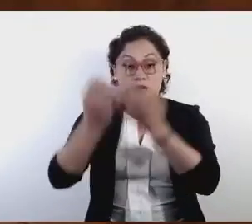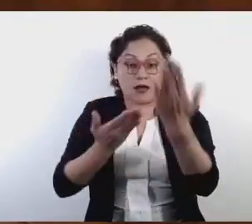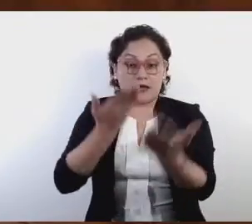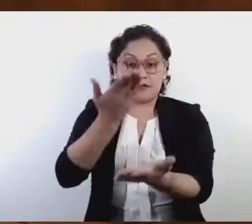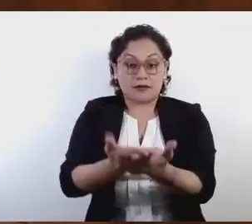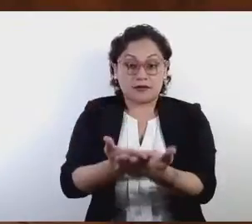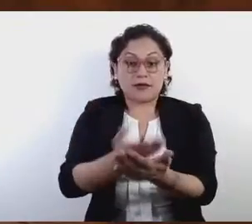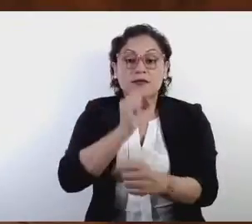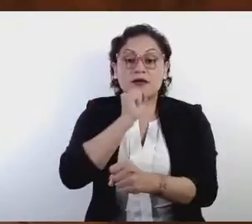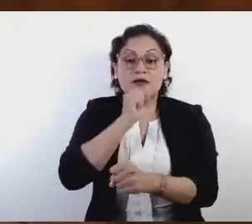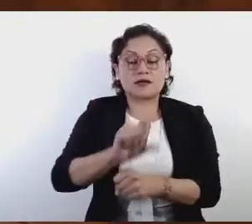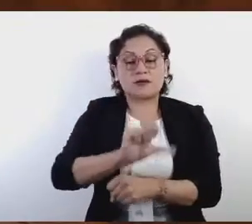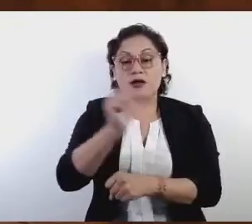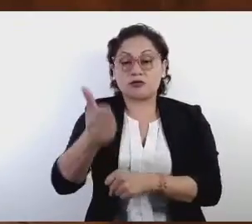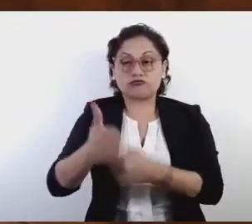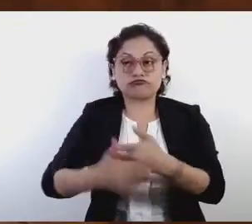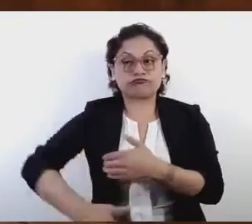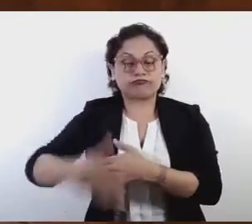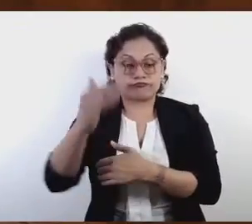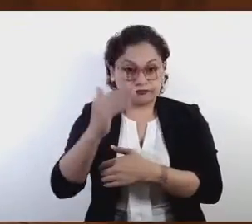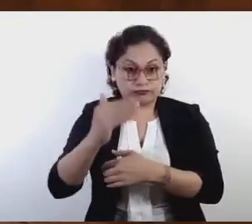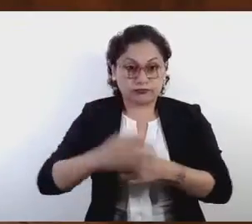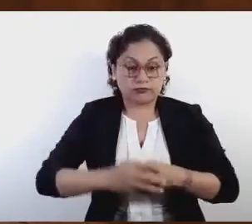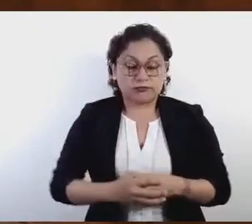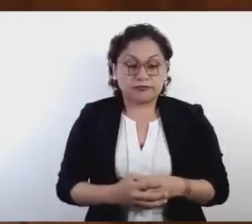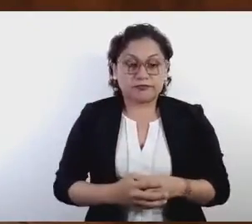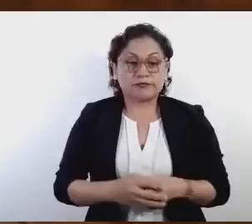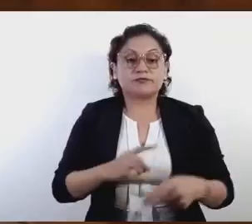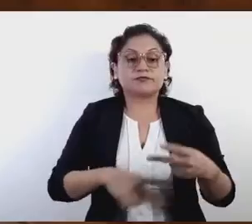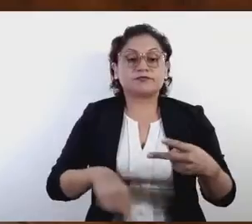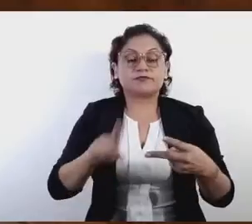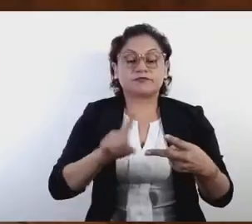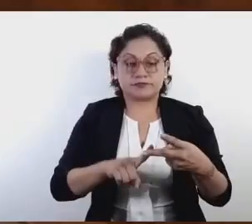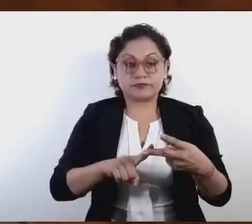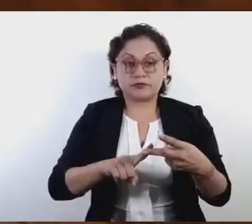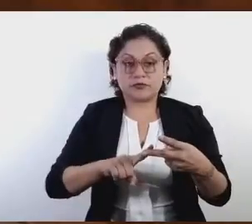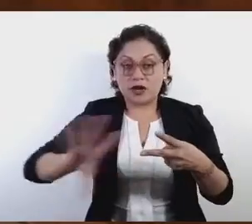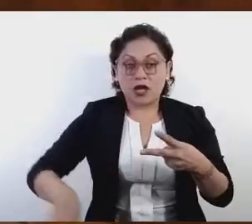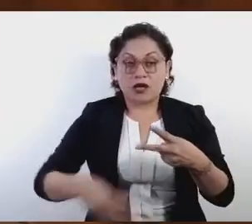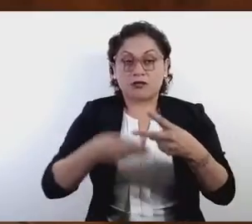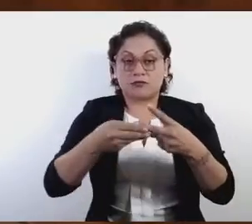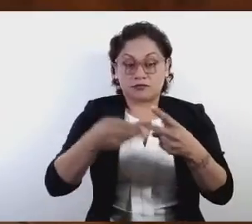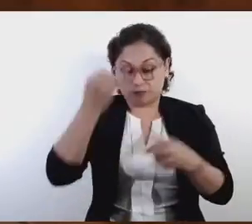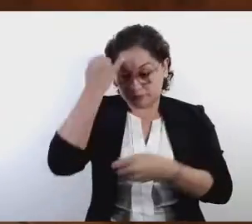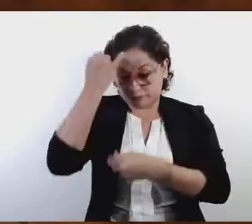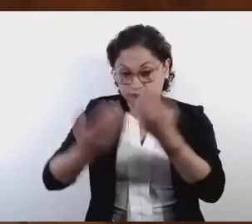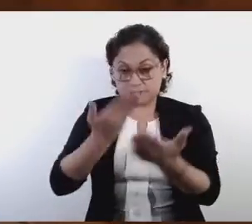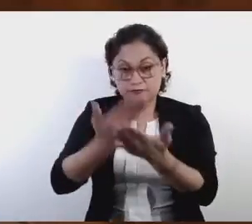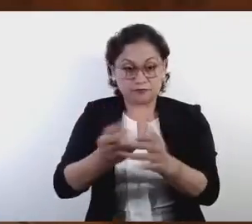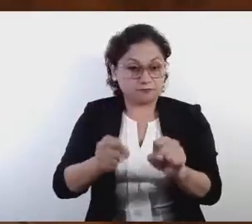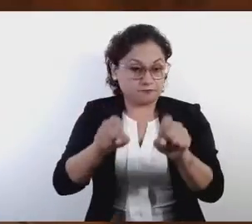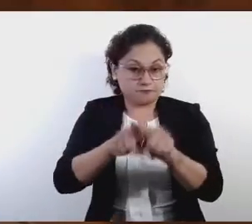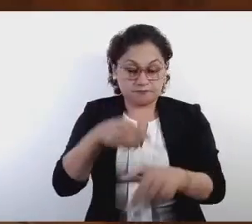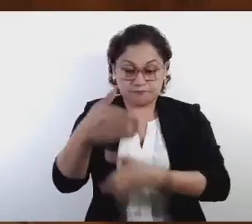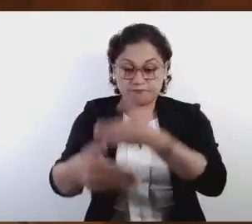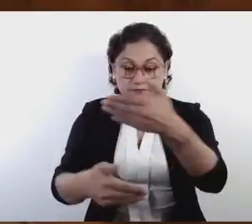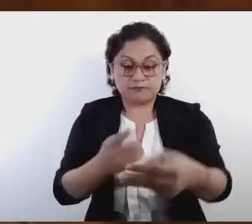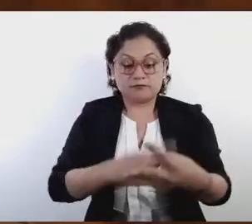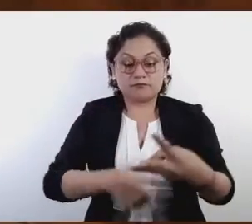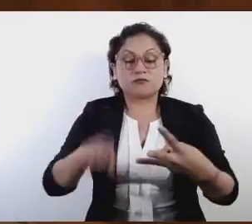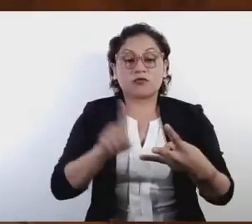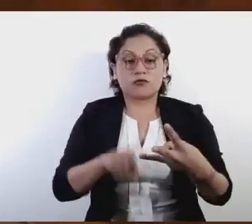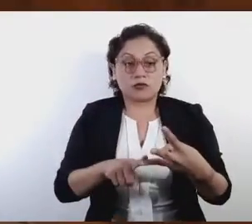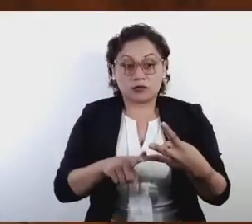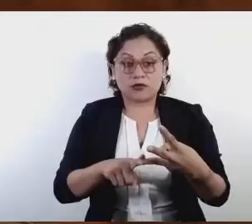correspondientes. Segundo, se adjunta a los proyectos de decreto para efectos procedentes. Tercero, por lo que hace a la